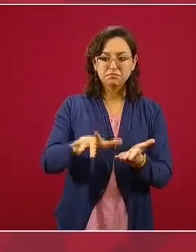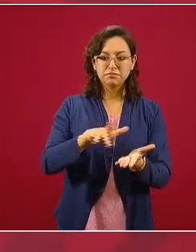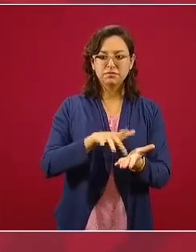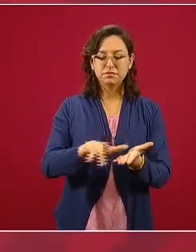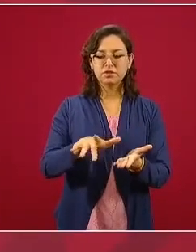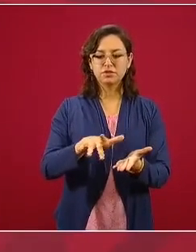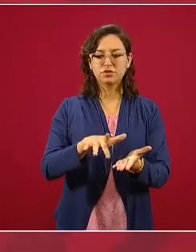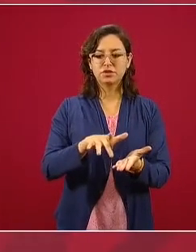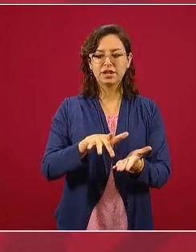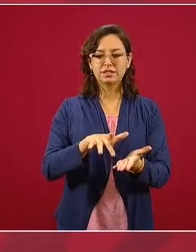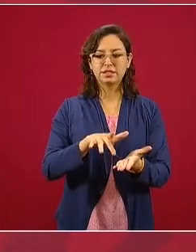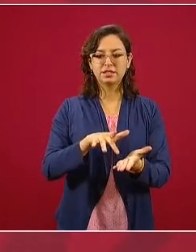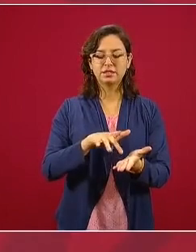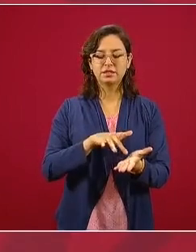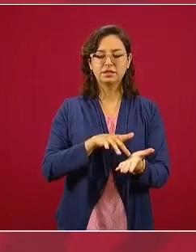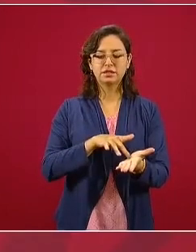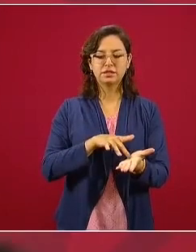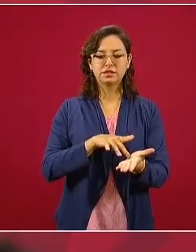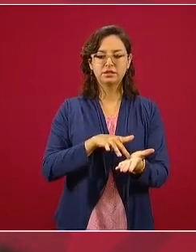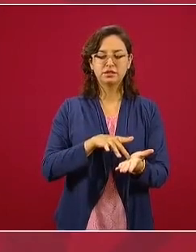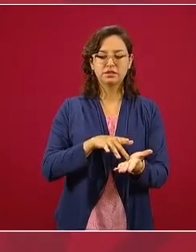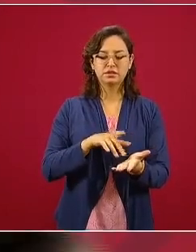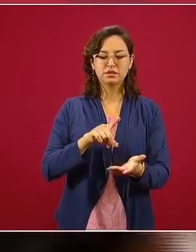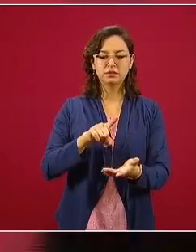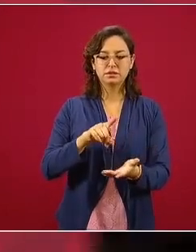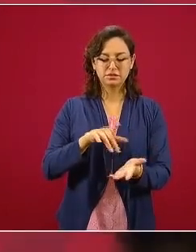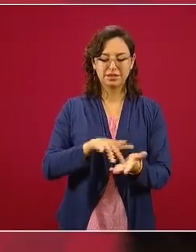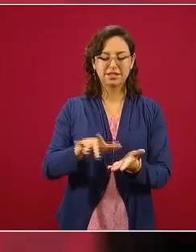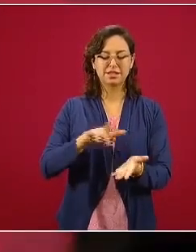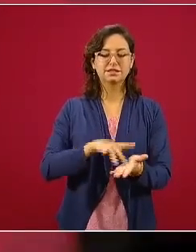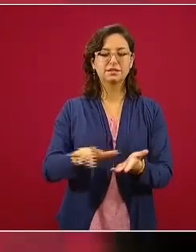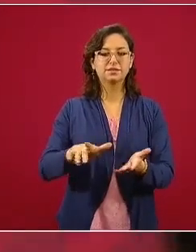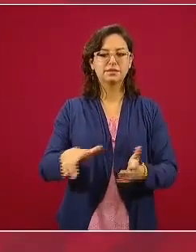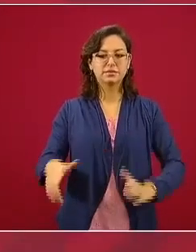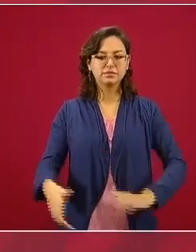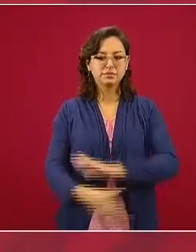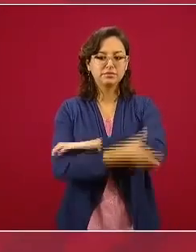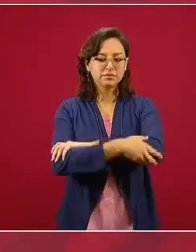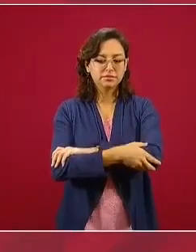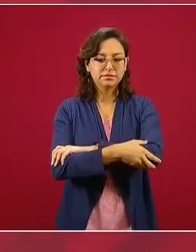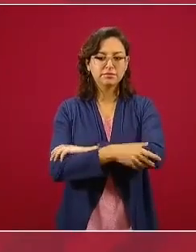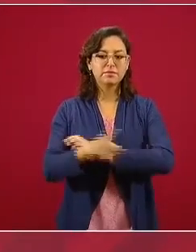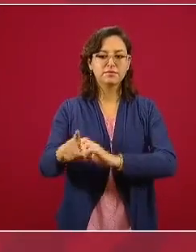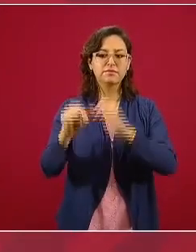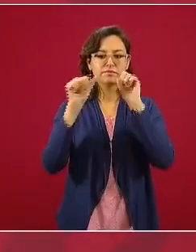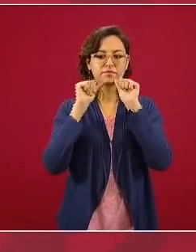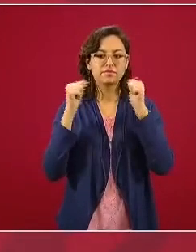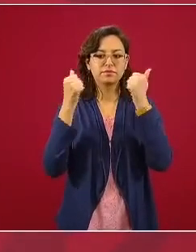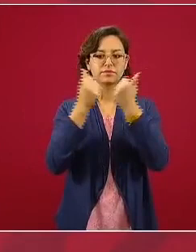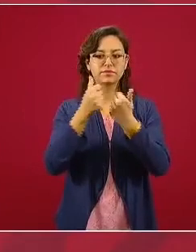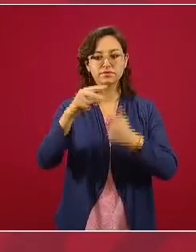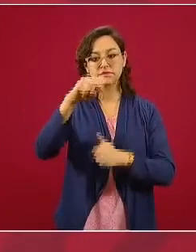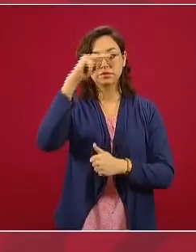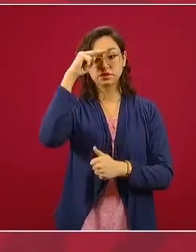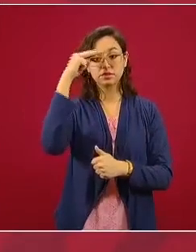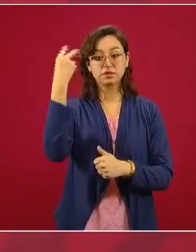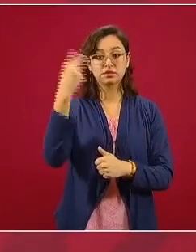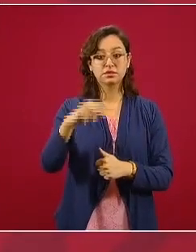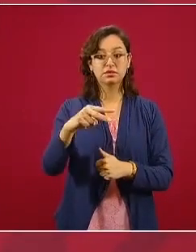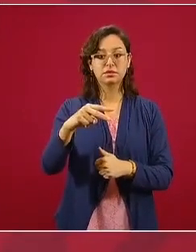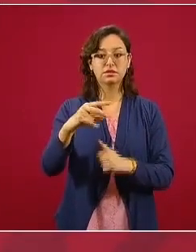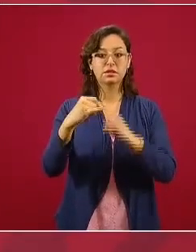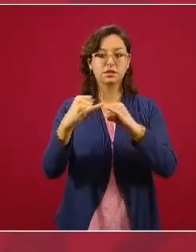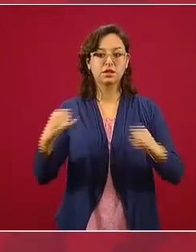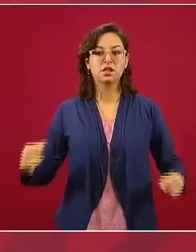de la Asociación Mexicana de